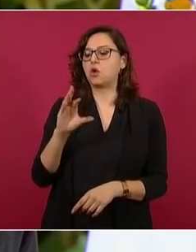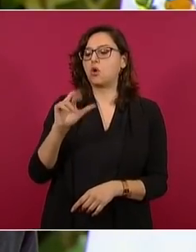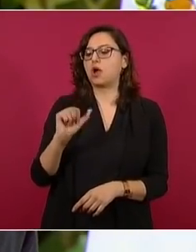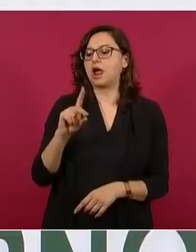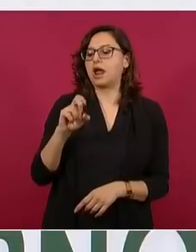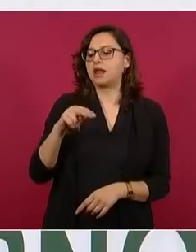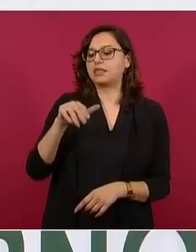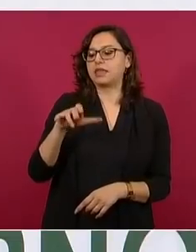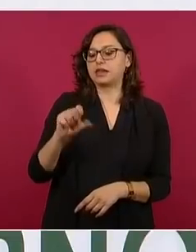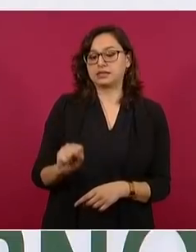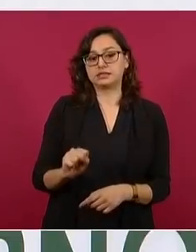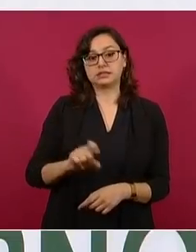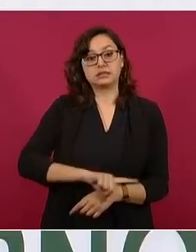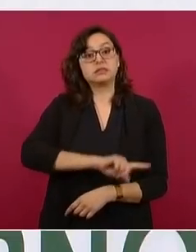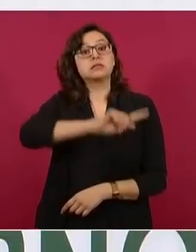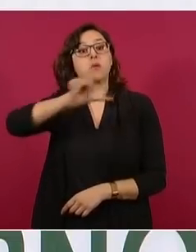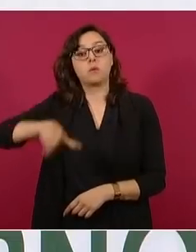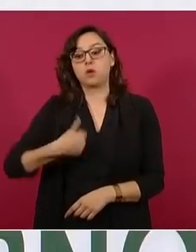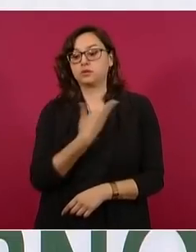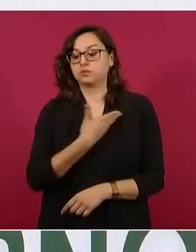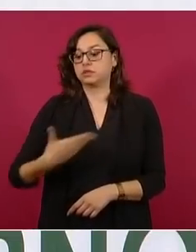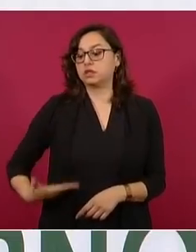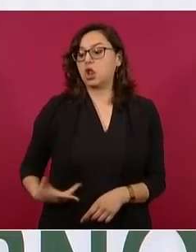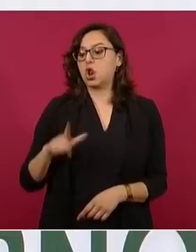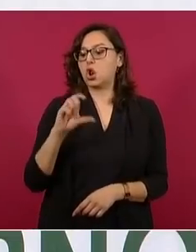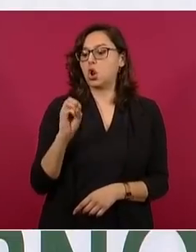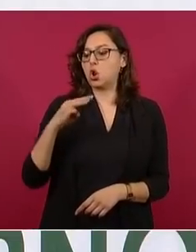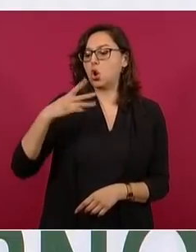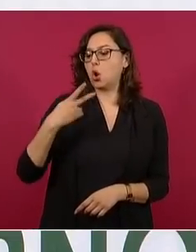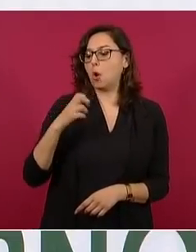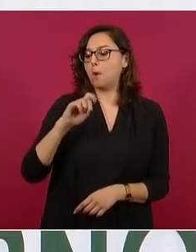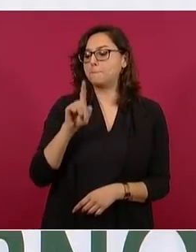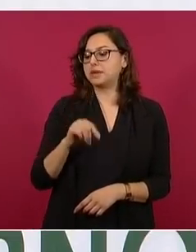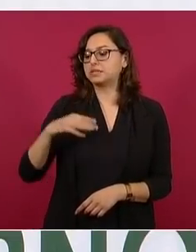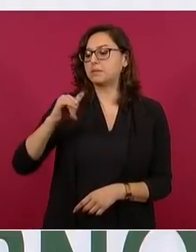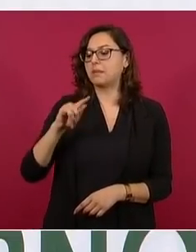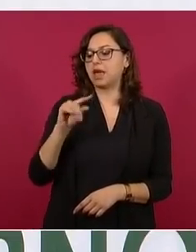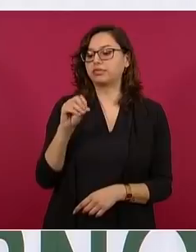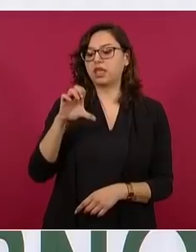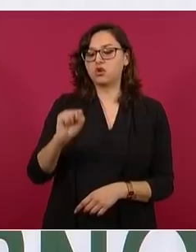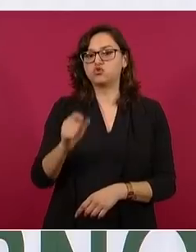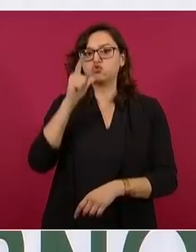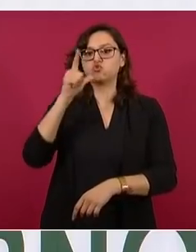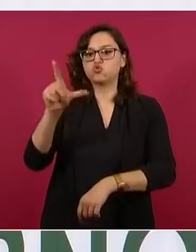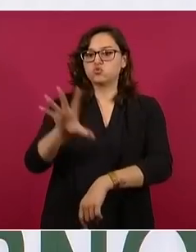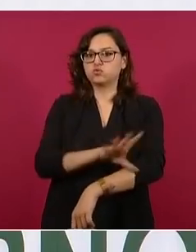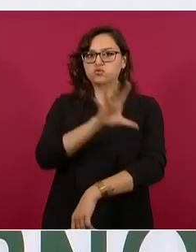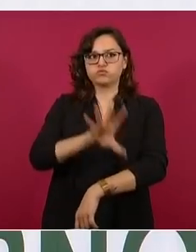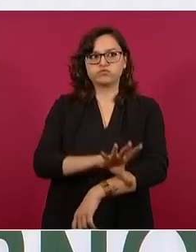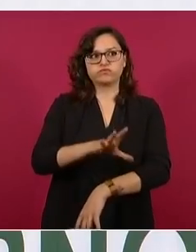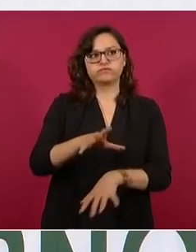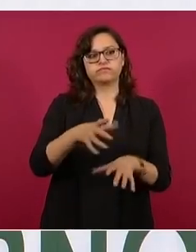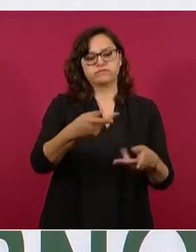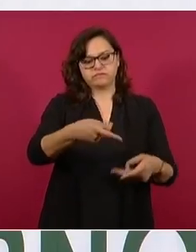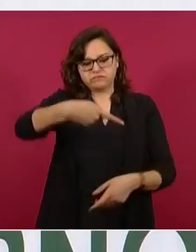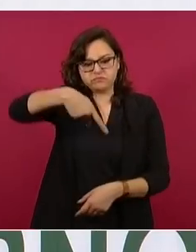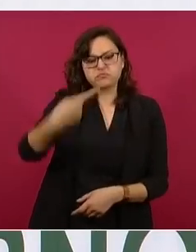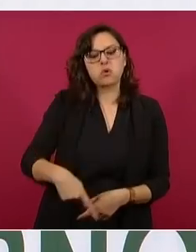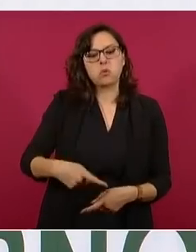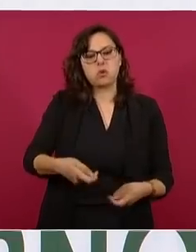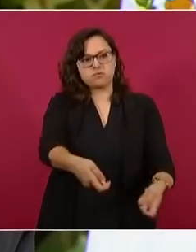Mateos nacionalizó la industria eléctrica para llevar la electricidad